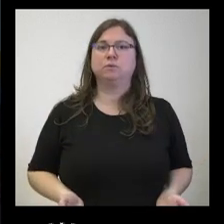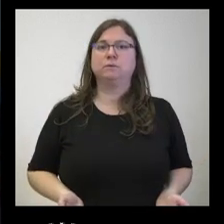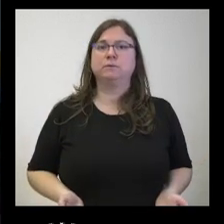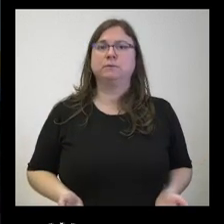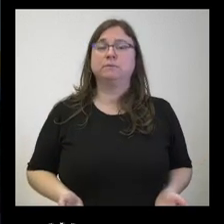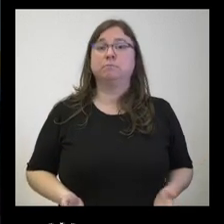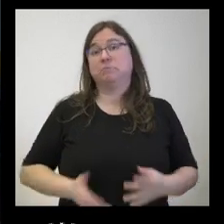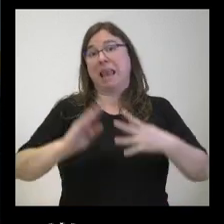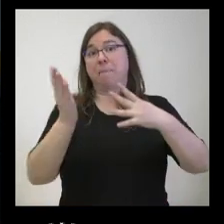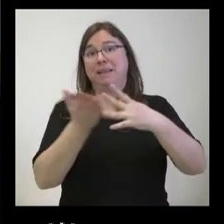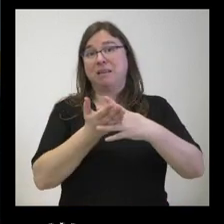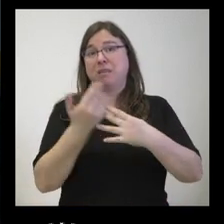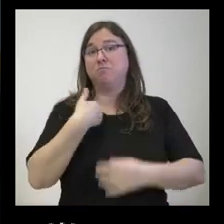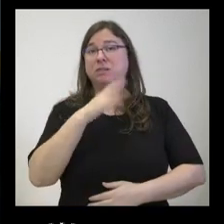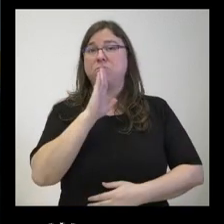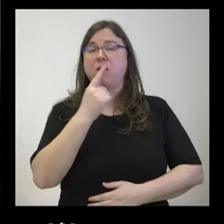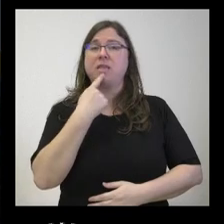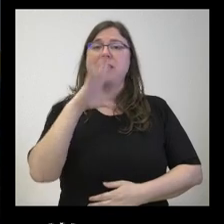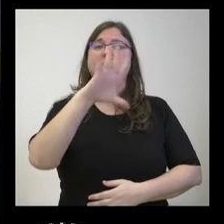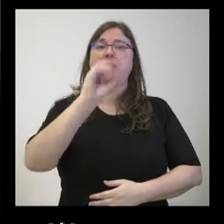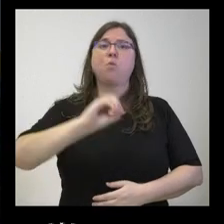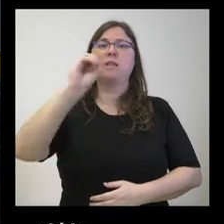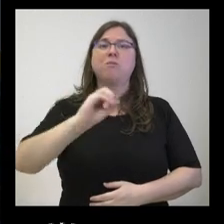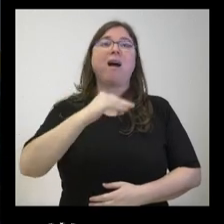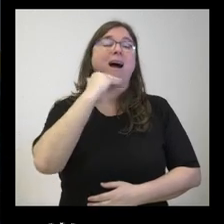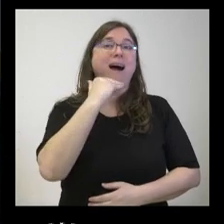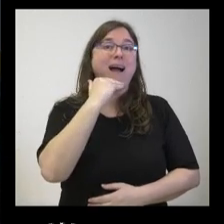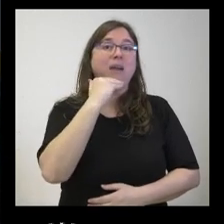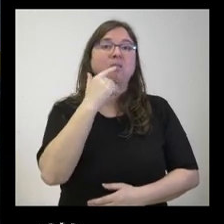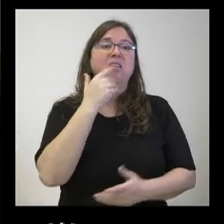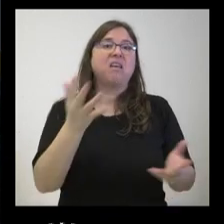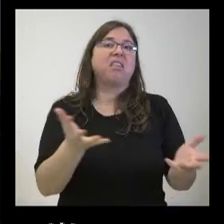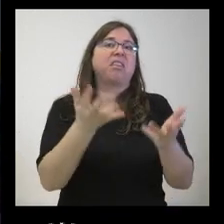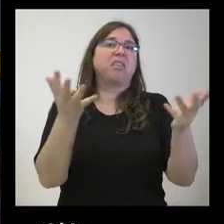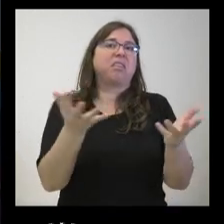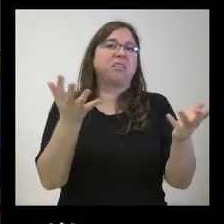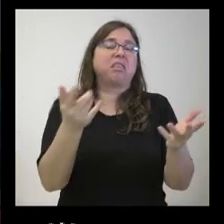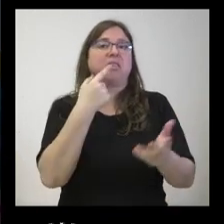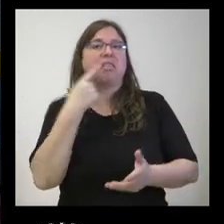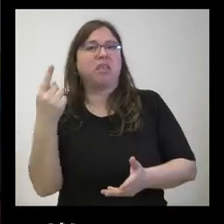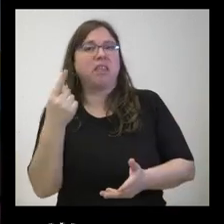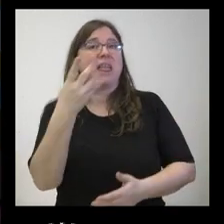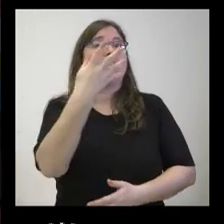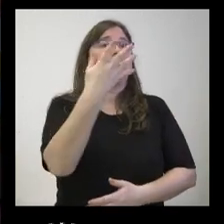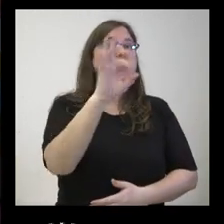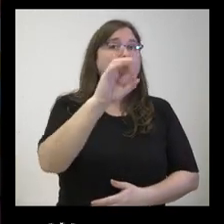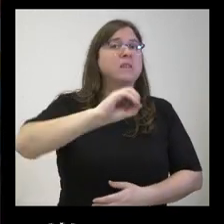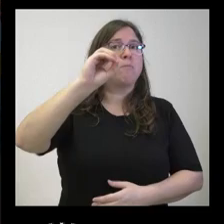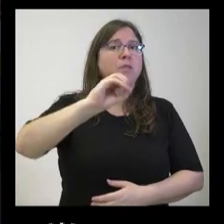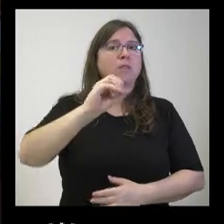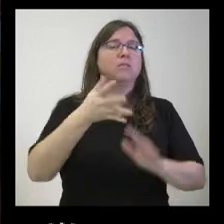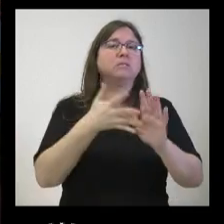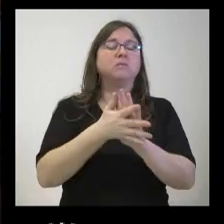con la mitad, como planteó el otro día, con el 50% algo que considera superfluo completamente? No sé si ese 50% es un gasto